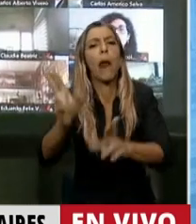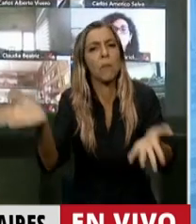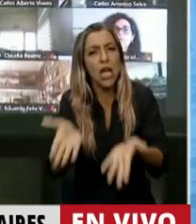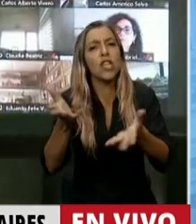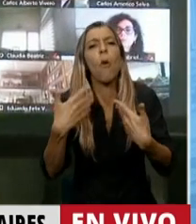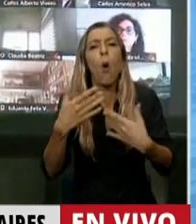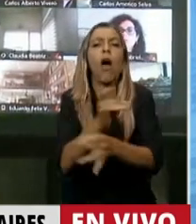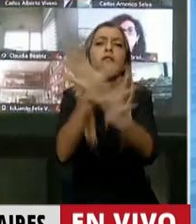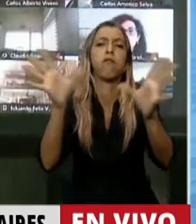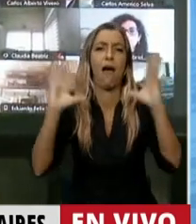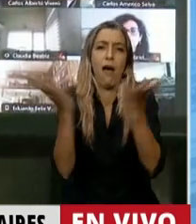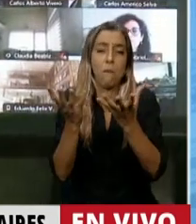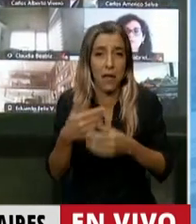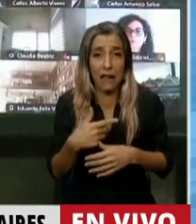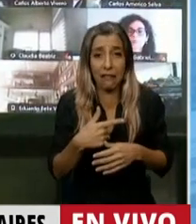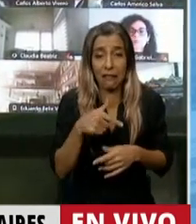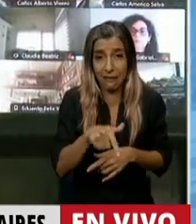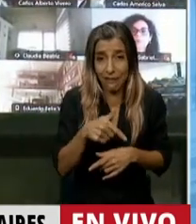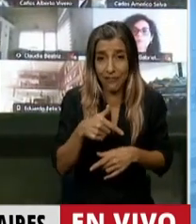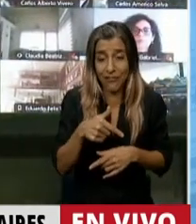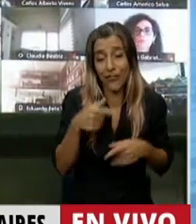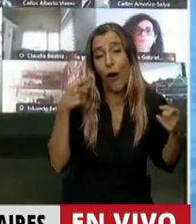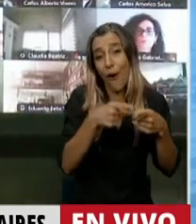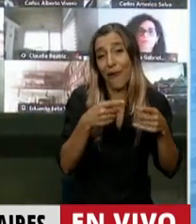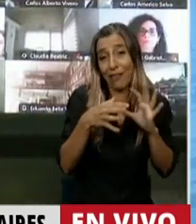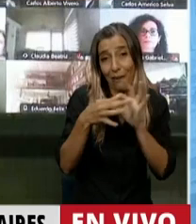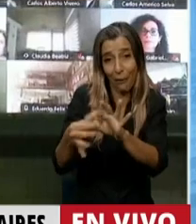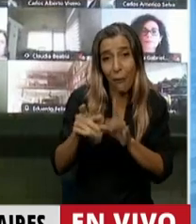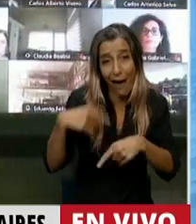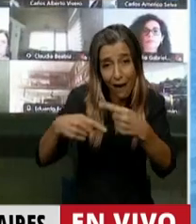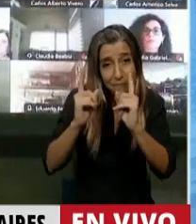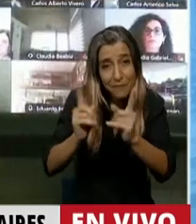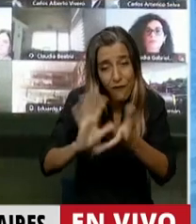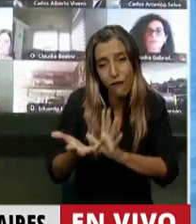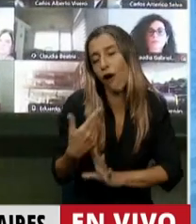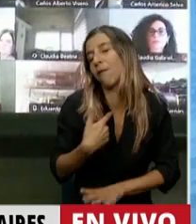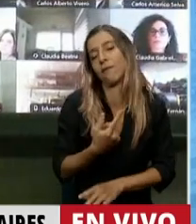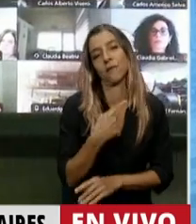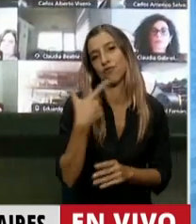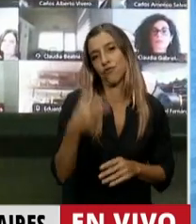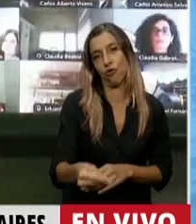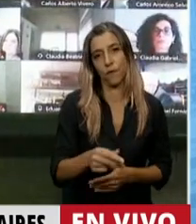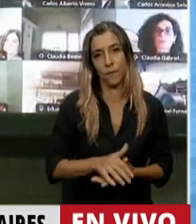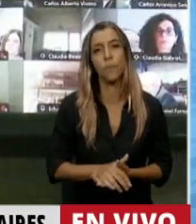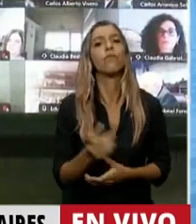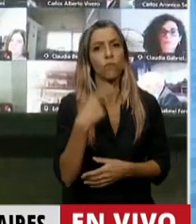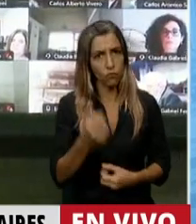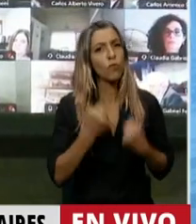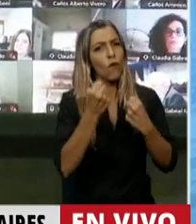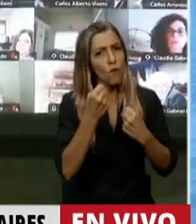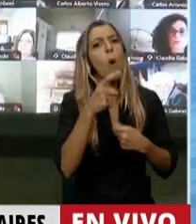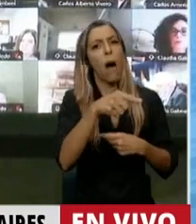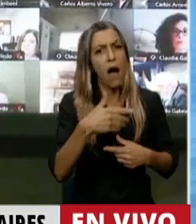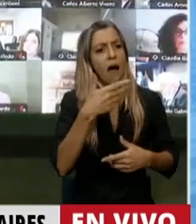depredación del ambiente. Entonces, a desenvolver fuertemente la educación, pero especialmente